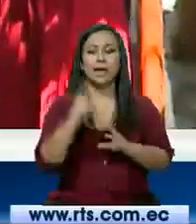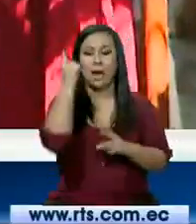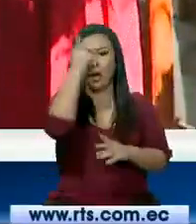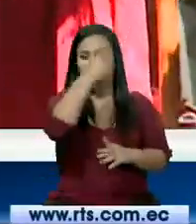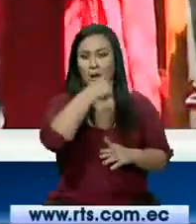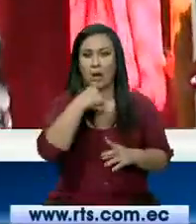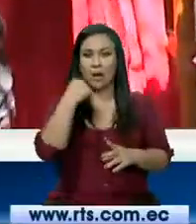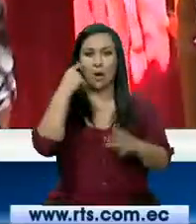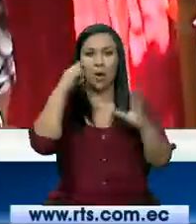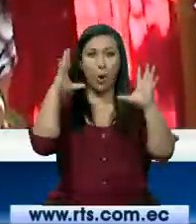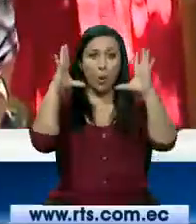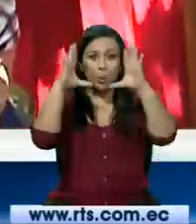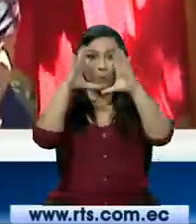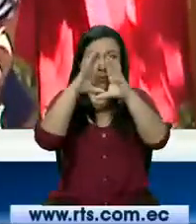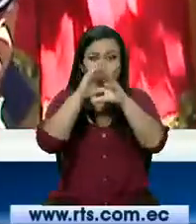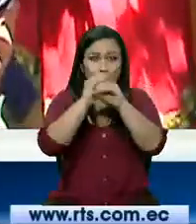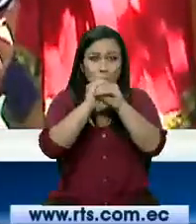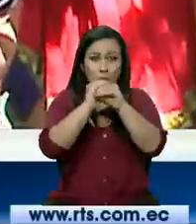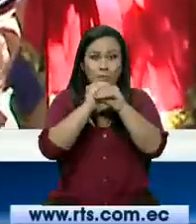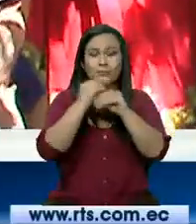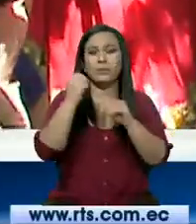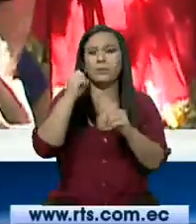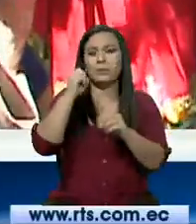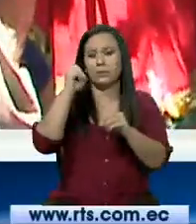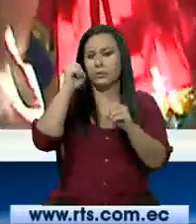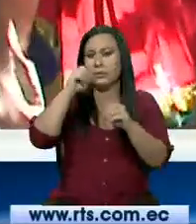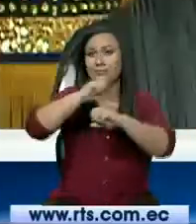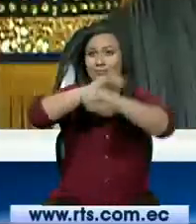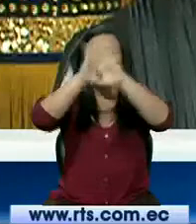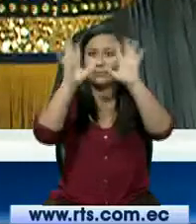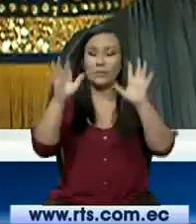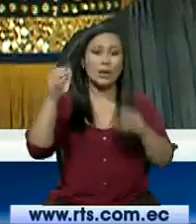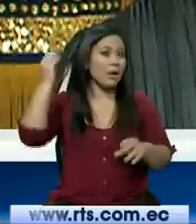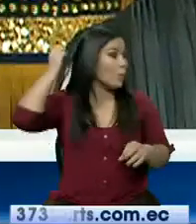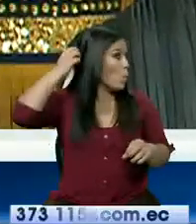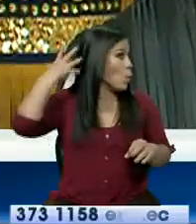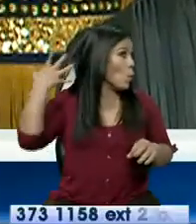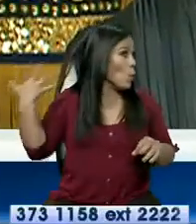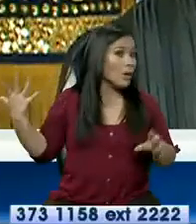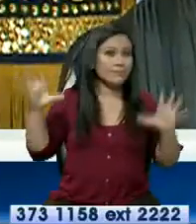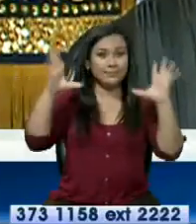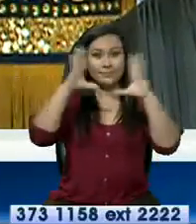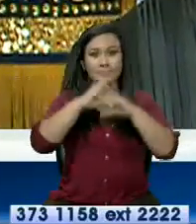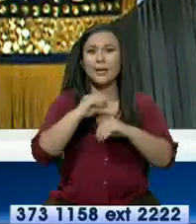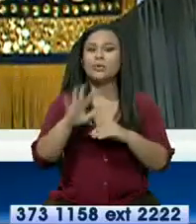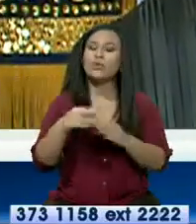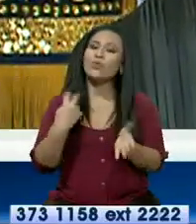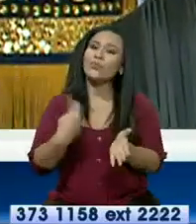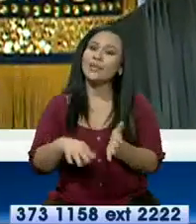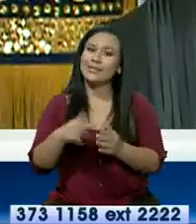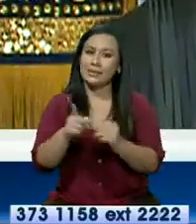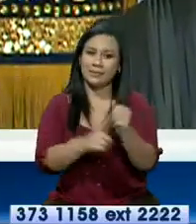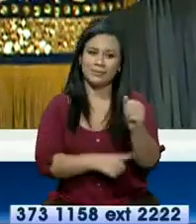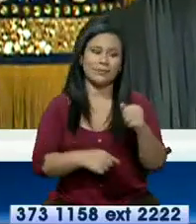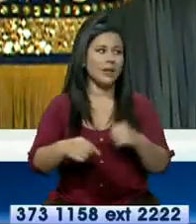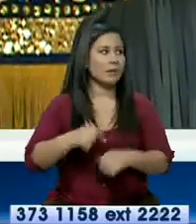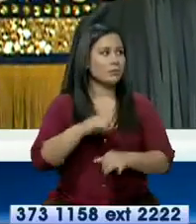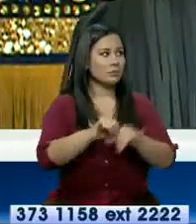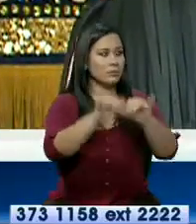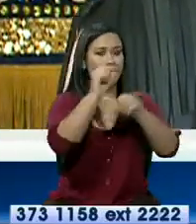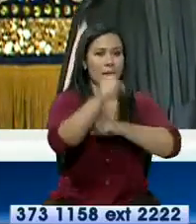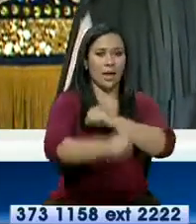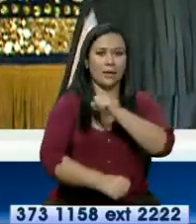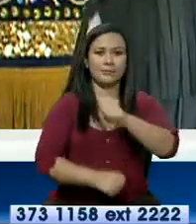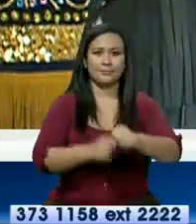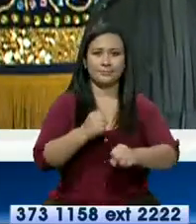encendida para bailar durante la noche. sin transgredir estas costumbres ancestrales. La